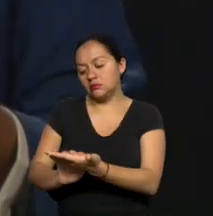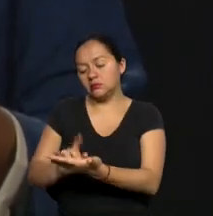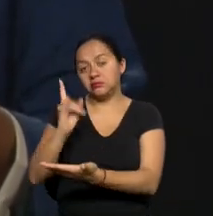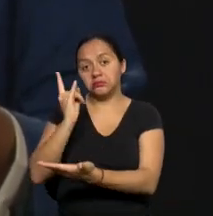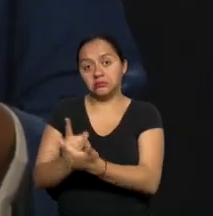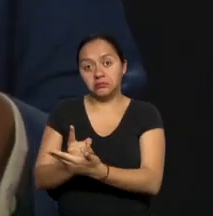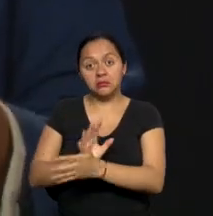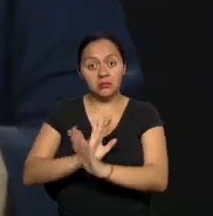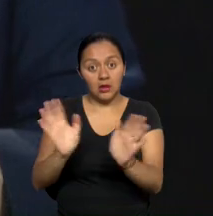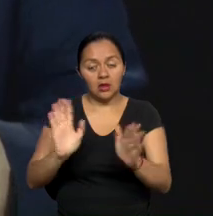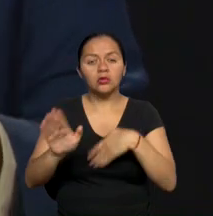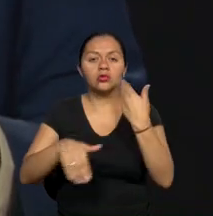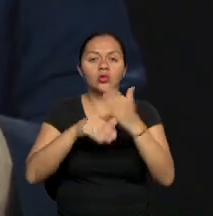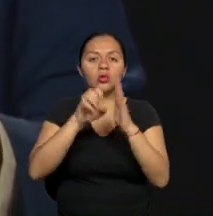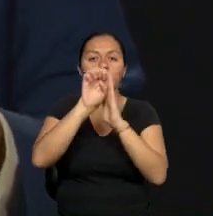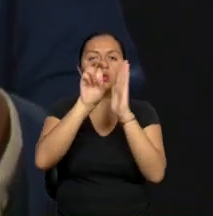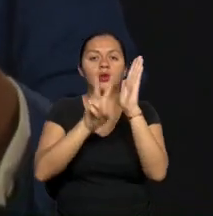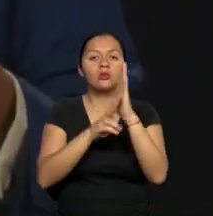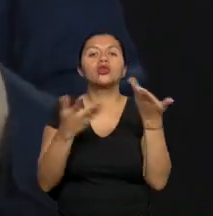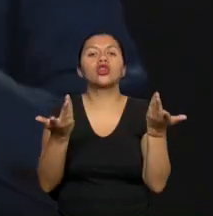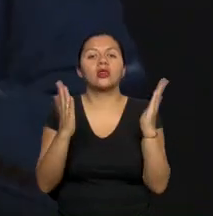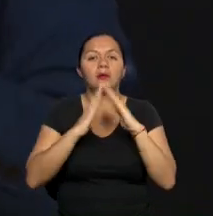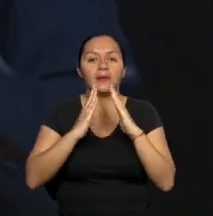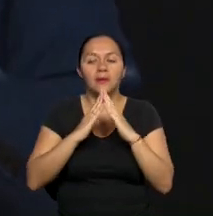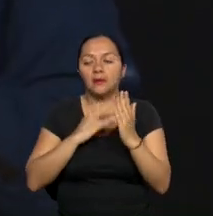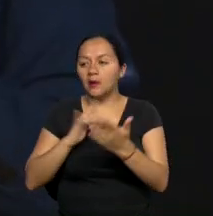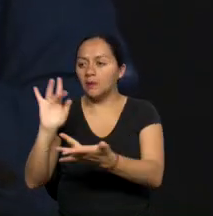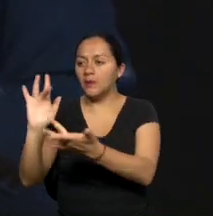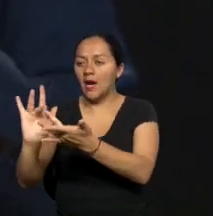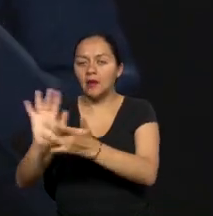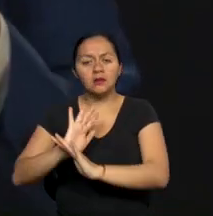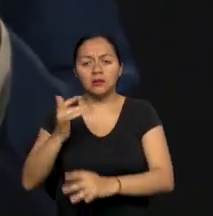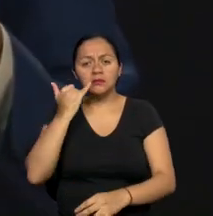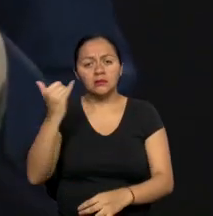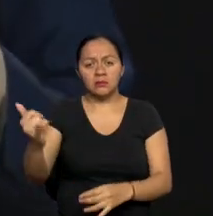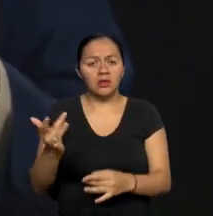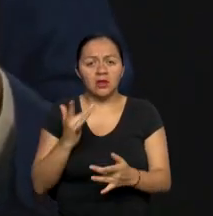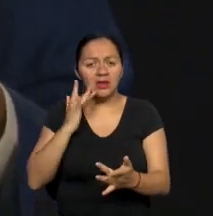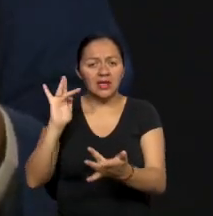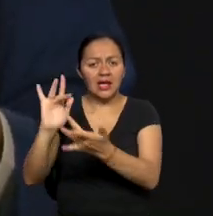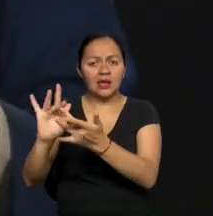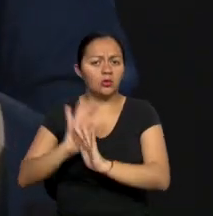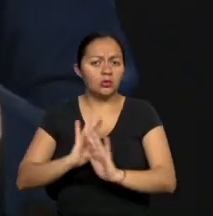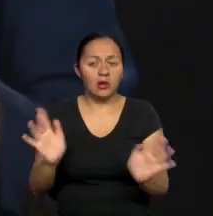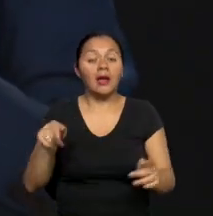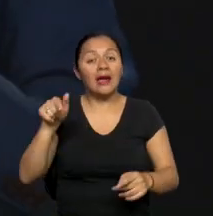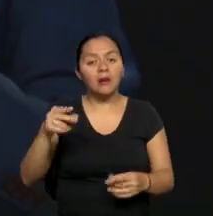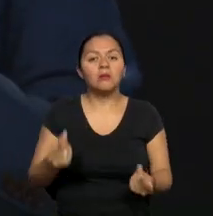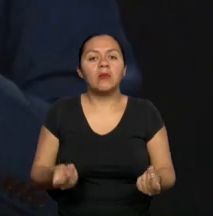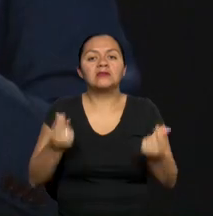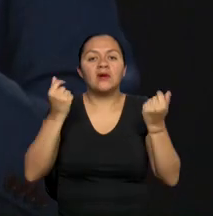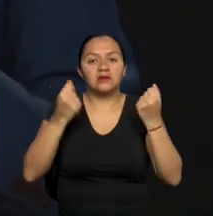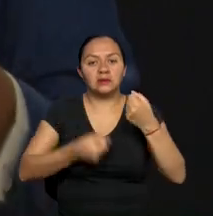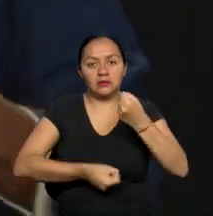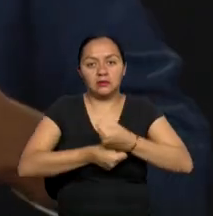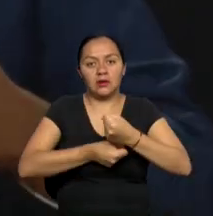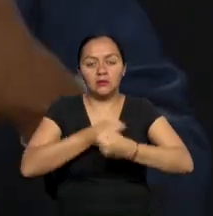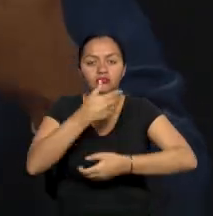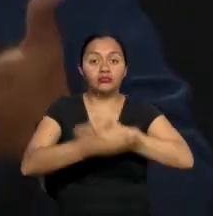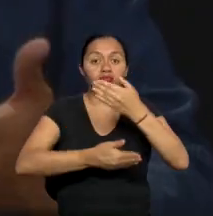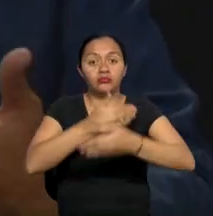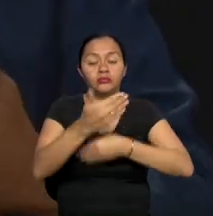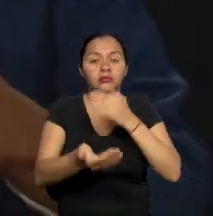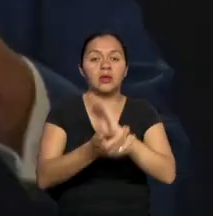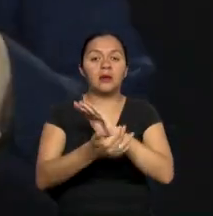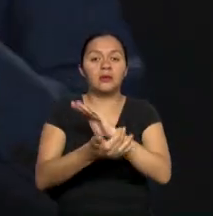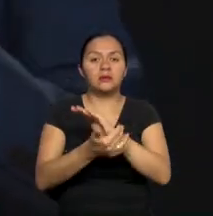despliega todo un currículum, dónde vive el teléfono y desde la misma app puedes llamarlo. Eso es una herramienta más que, además de